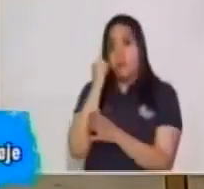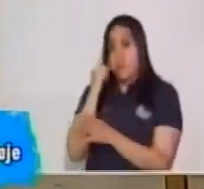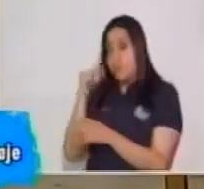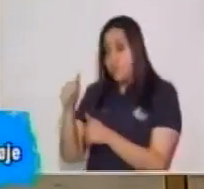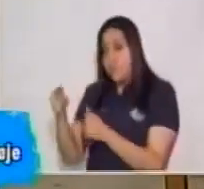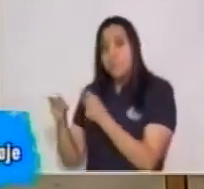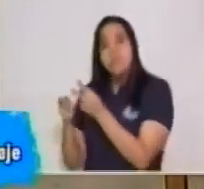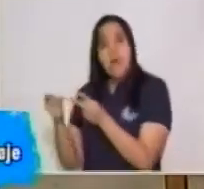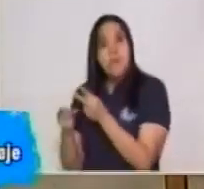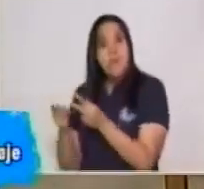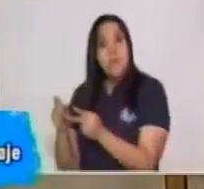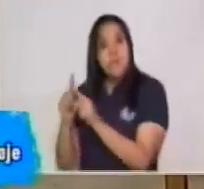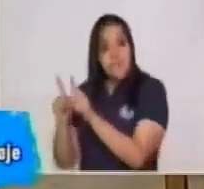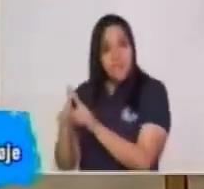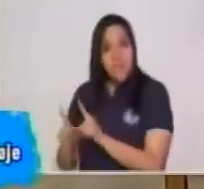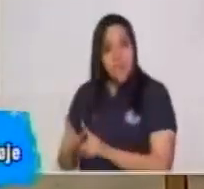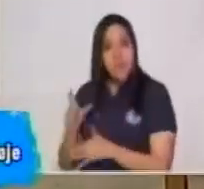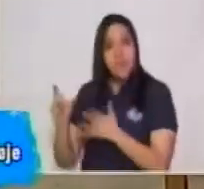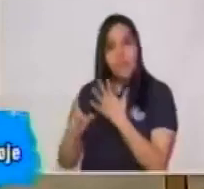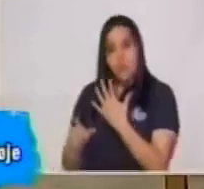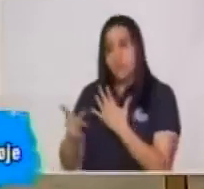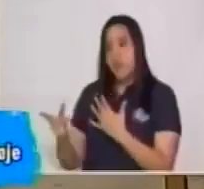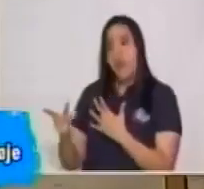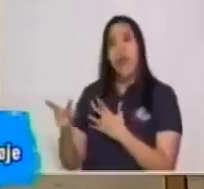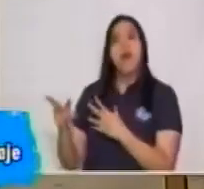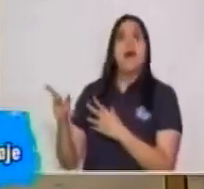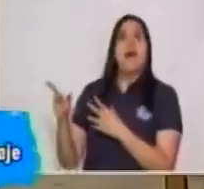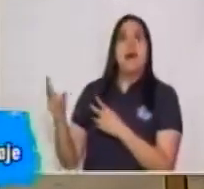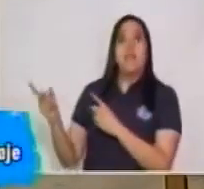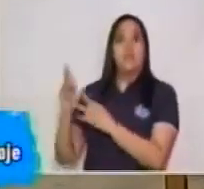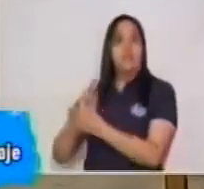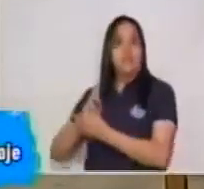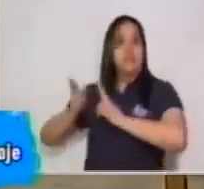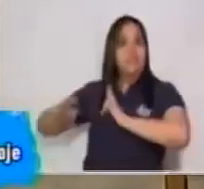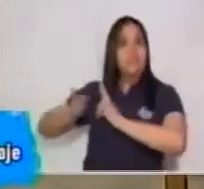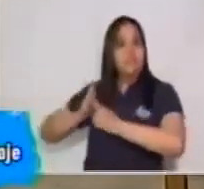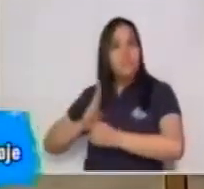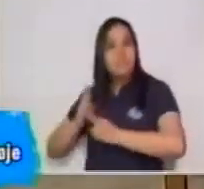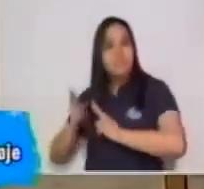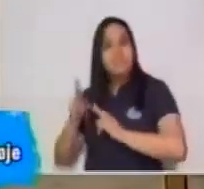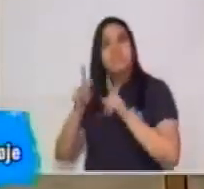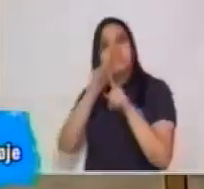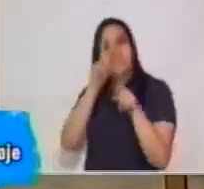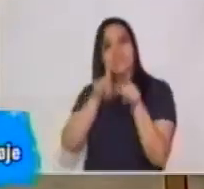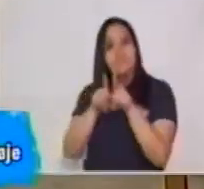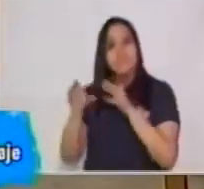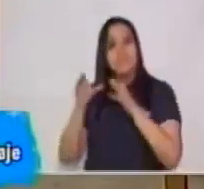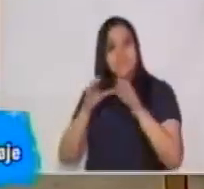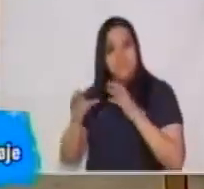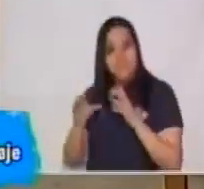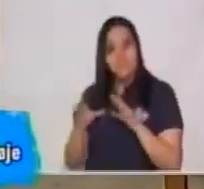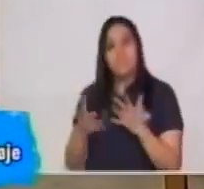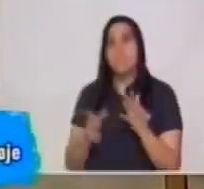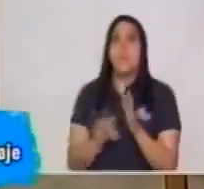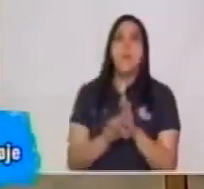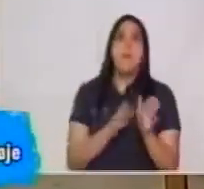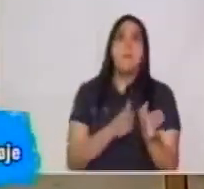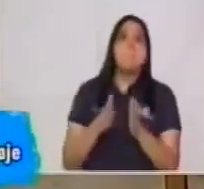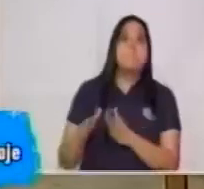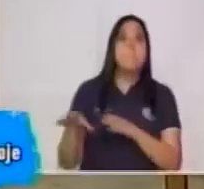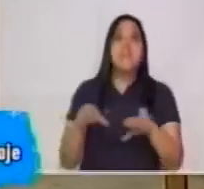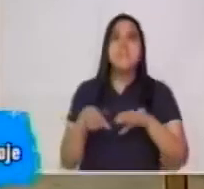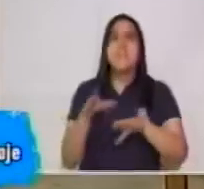vender algo. Si te das cuenta, hay una necesidad, un objetivo en ese proceso de comunicación. ¿Y qué actividades realizaron antes?